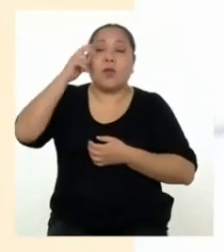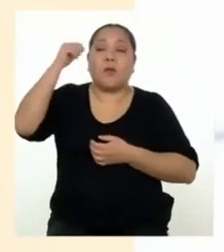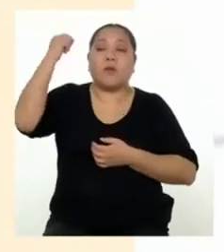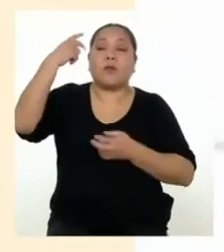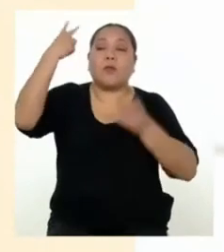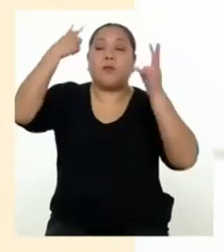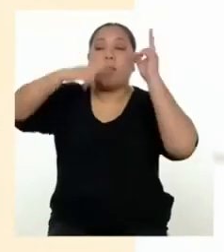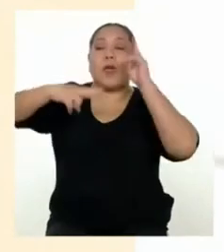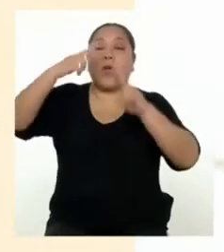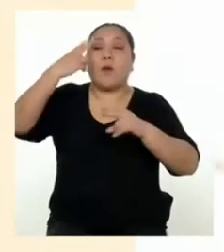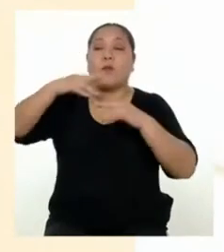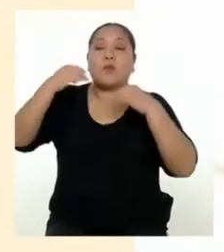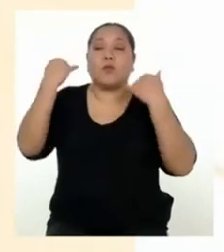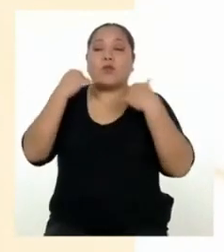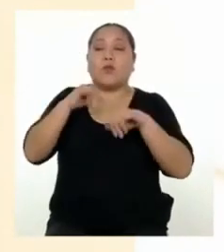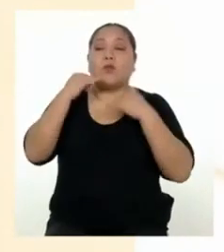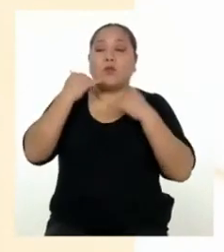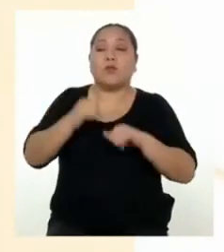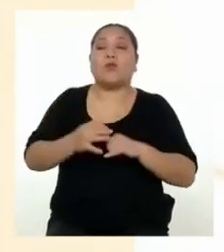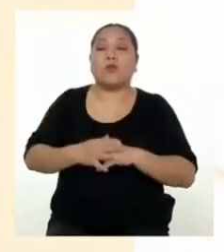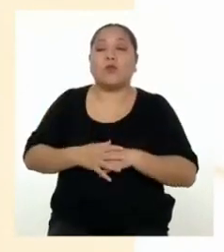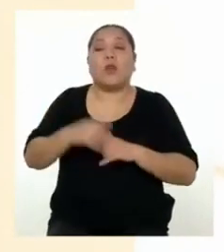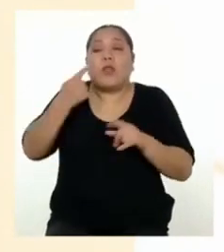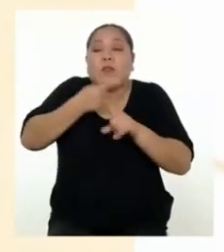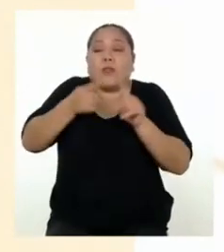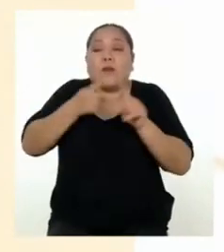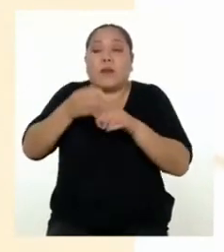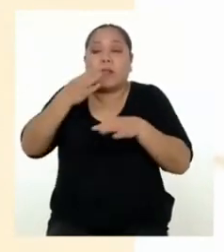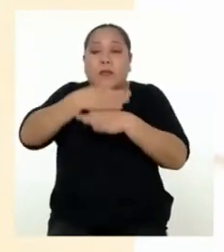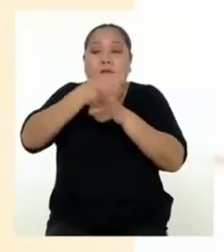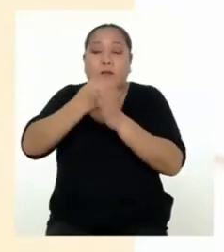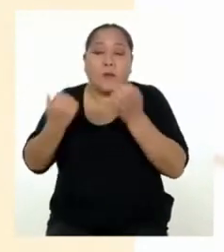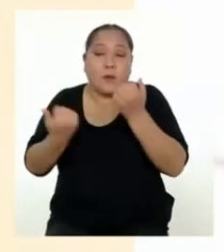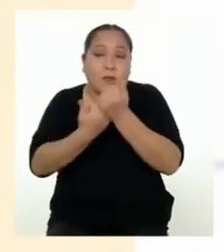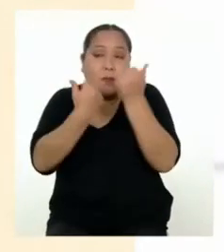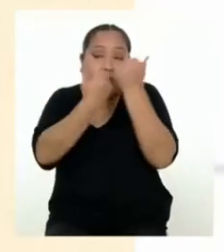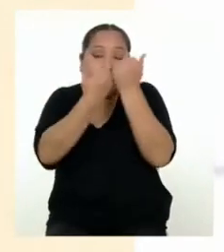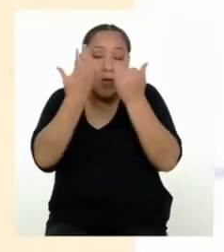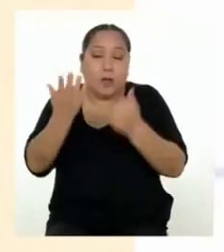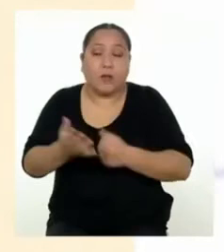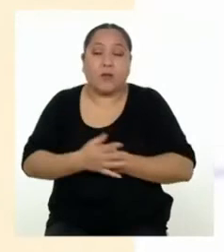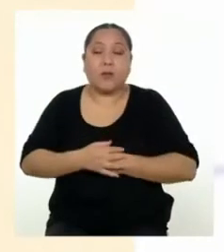veamos juntas y juntos diversos medios para apoyarnos.